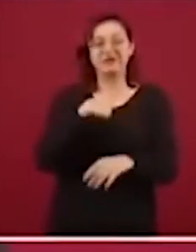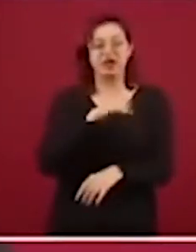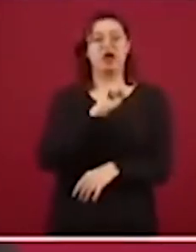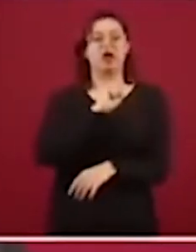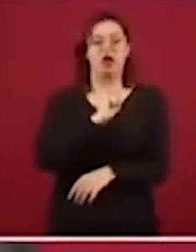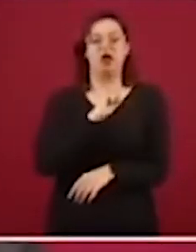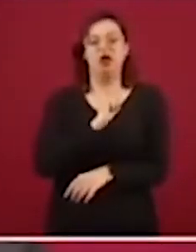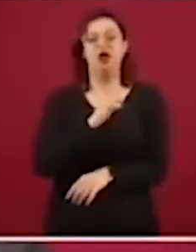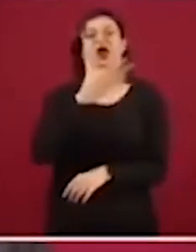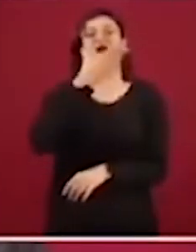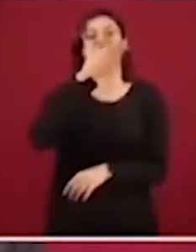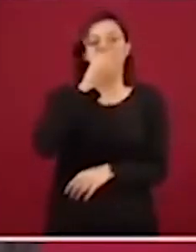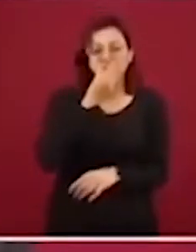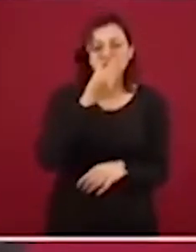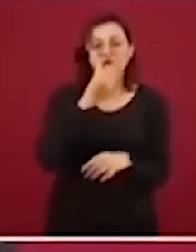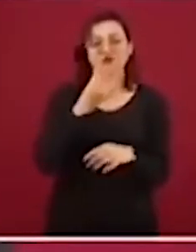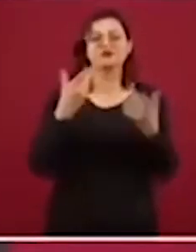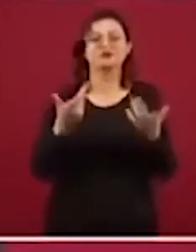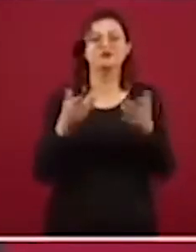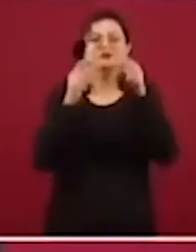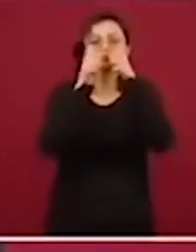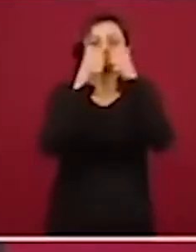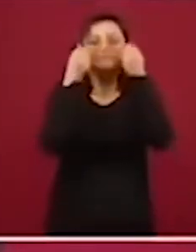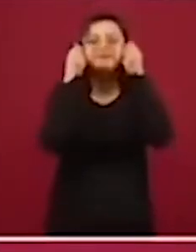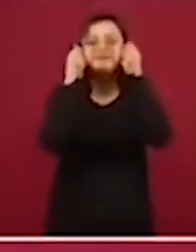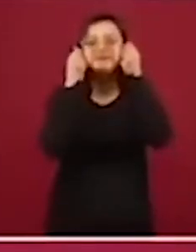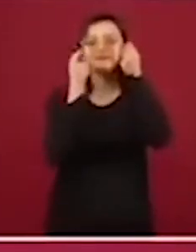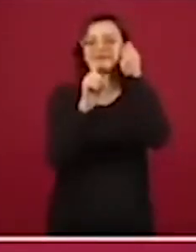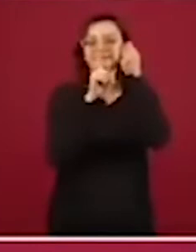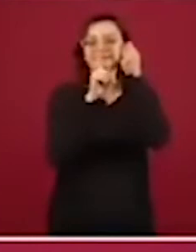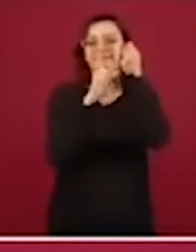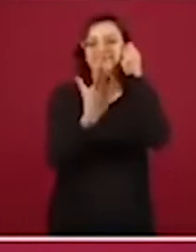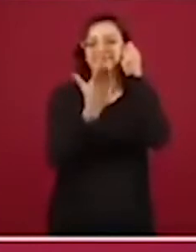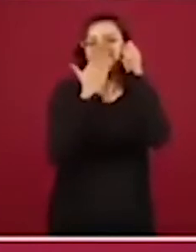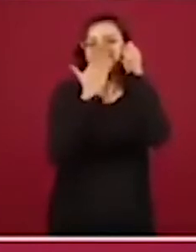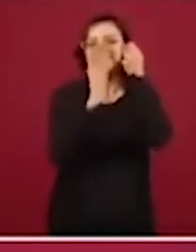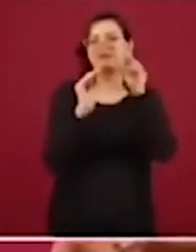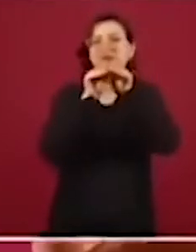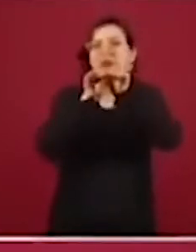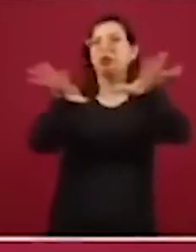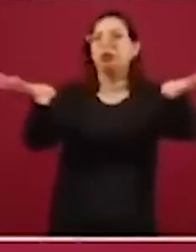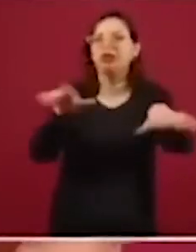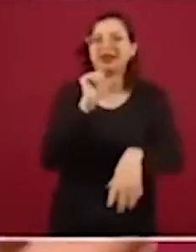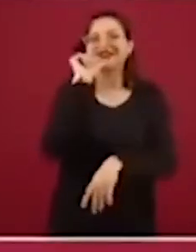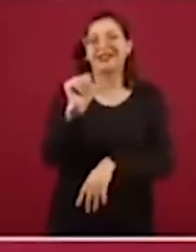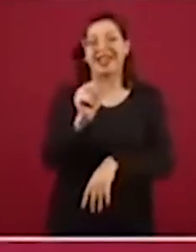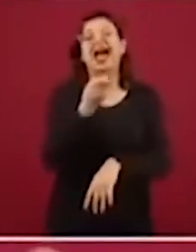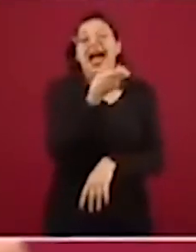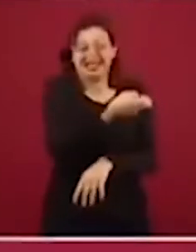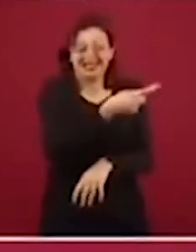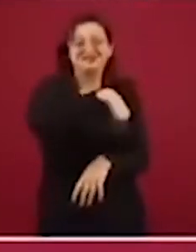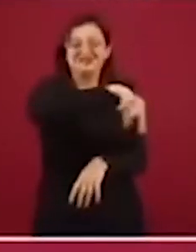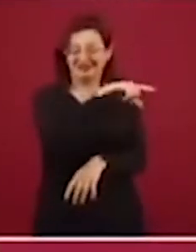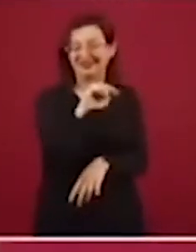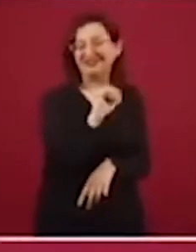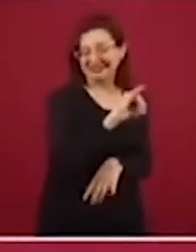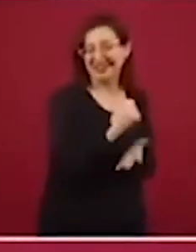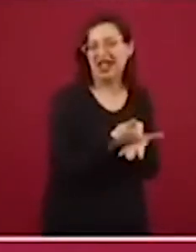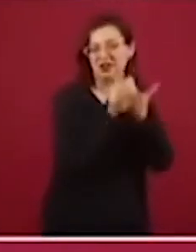estornudo, va a ser fácil que ese estornudo se tape. Para Noticieros San Luis Potosí, Alexis Giovanni.